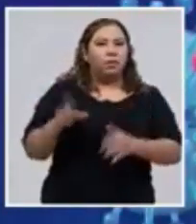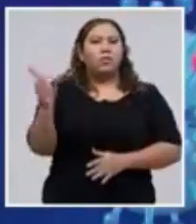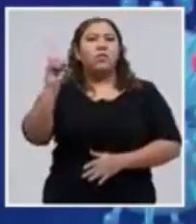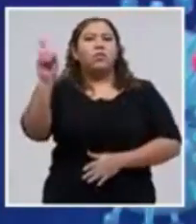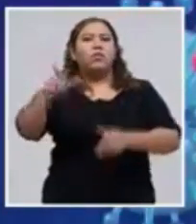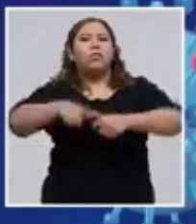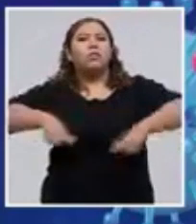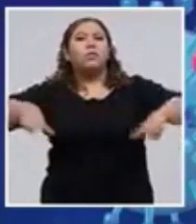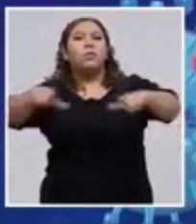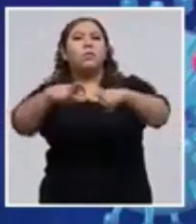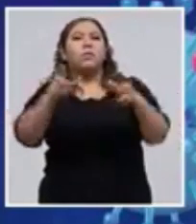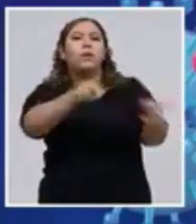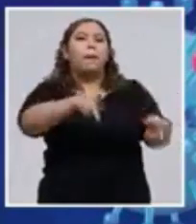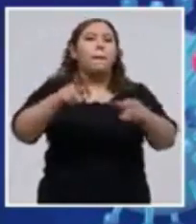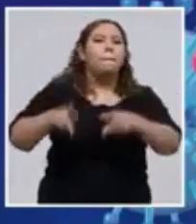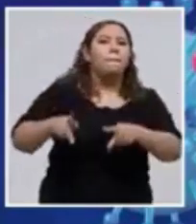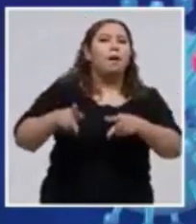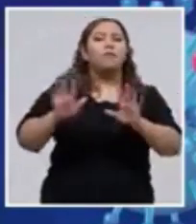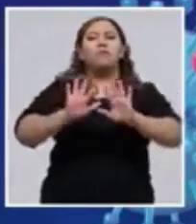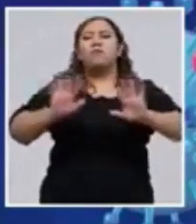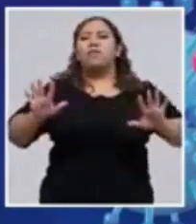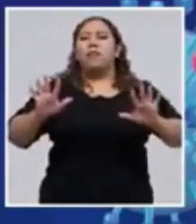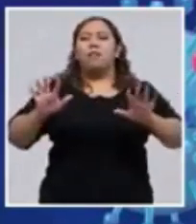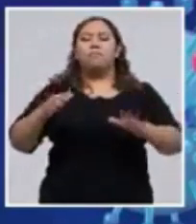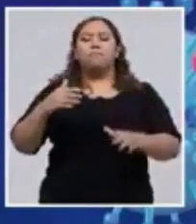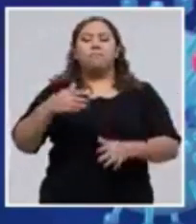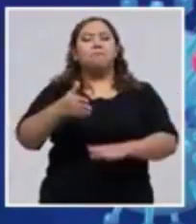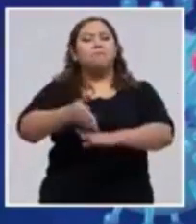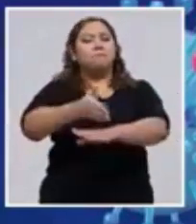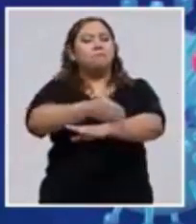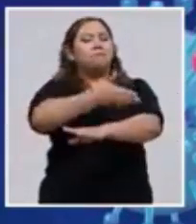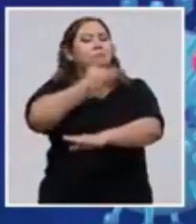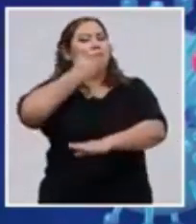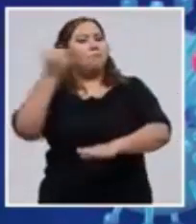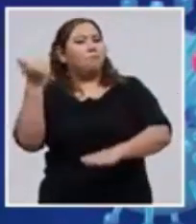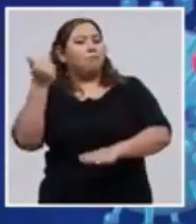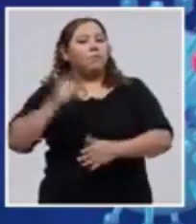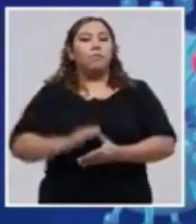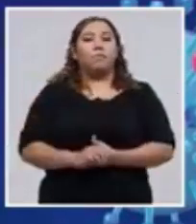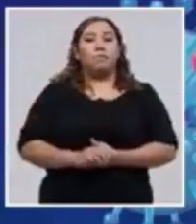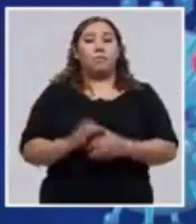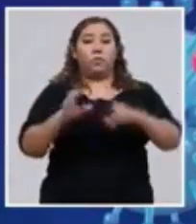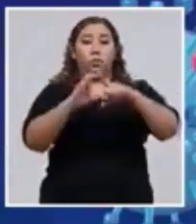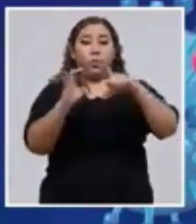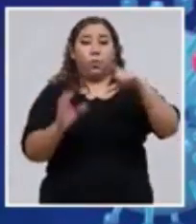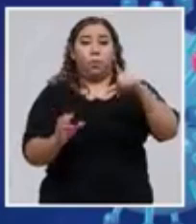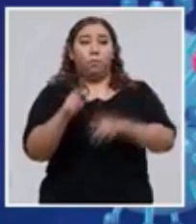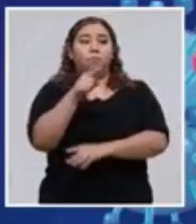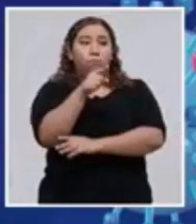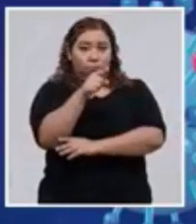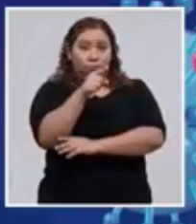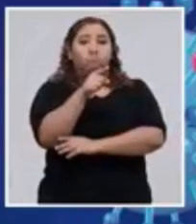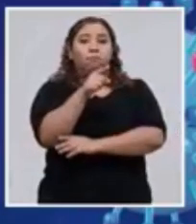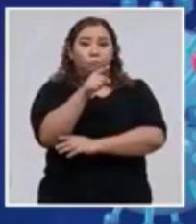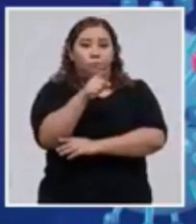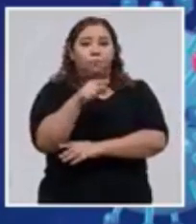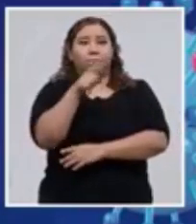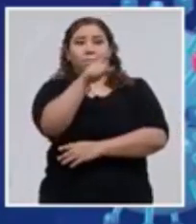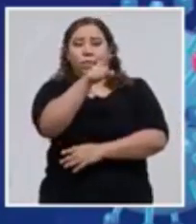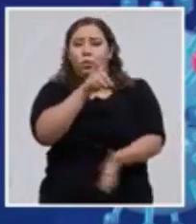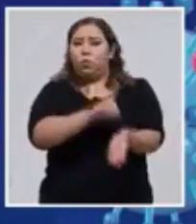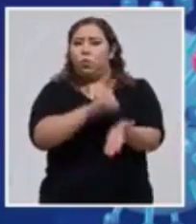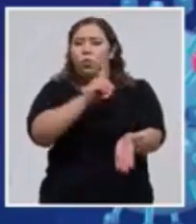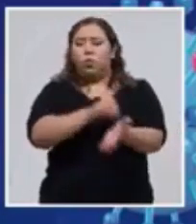que han vencido esta enfermedad? Todos los 5 corresponden al Departamento de Cortés. Nuestro reconocimiento para todo el personal